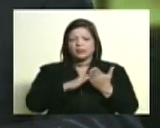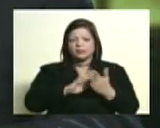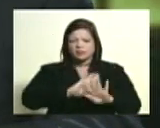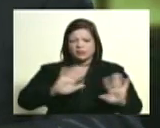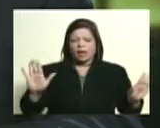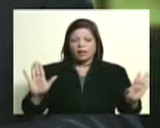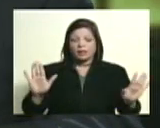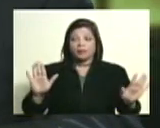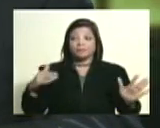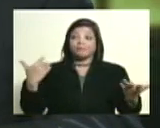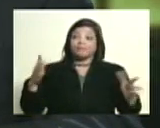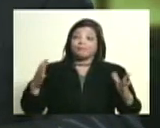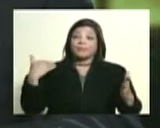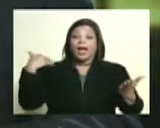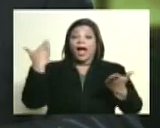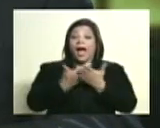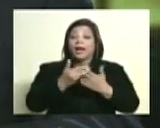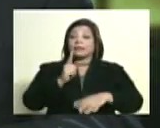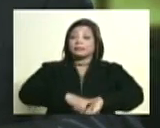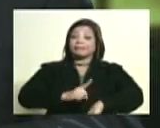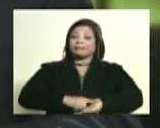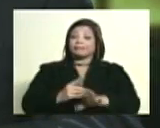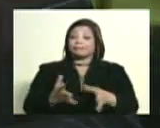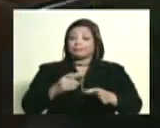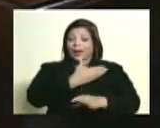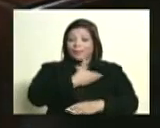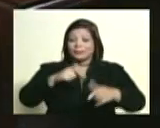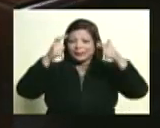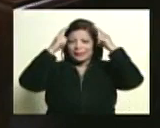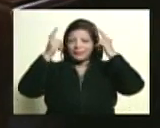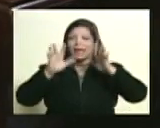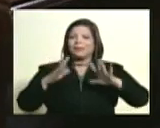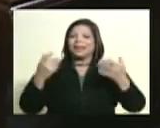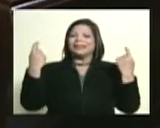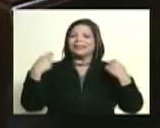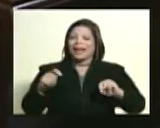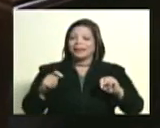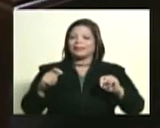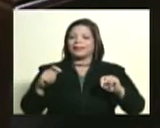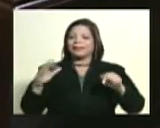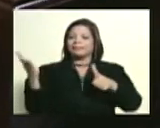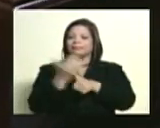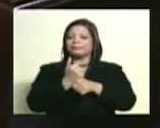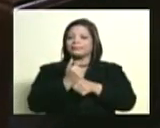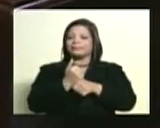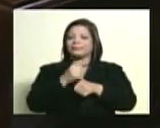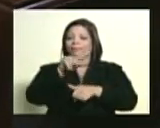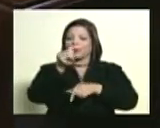Bueno, hasta ahora, bueno, el comandante Chávez trató de despejar ese incógnito,